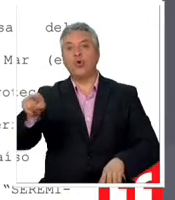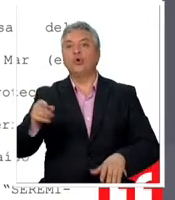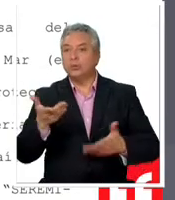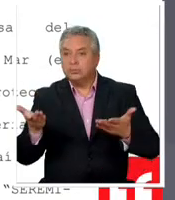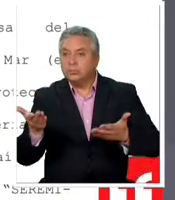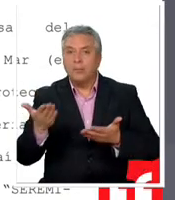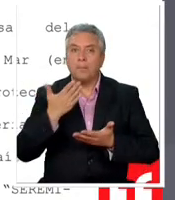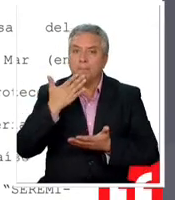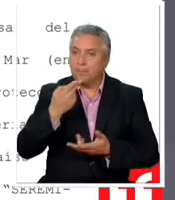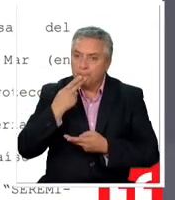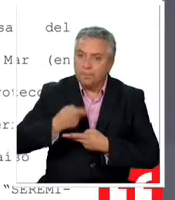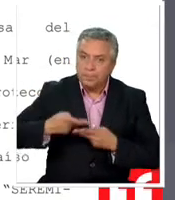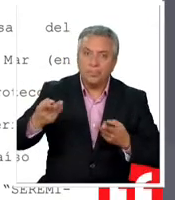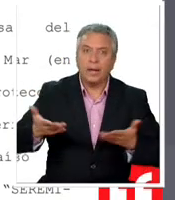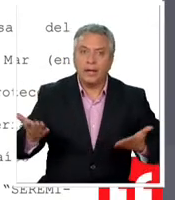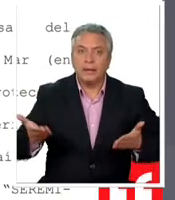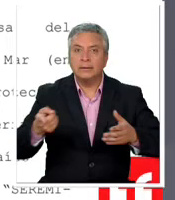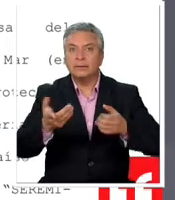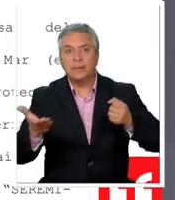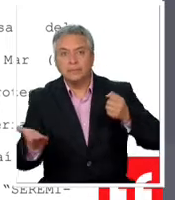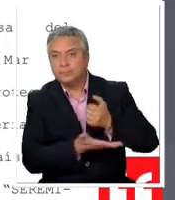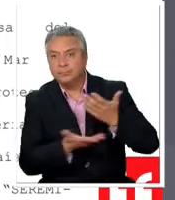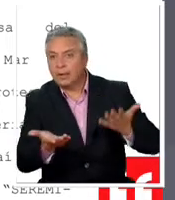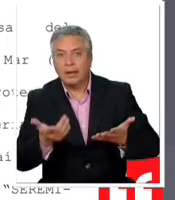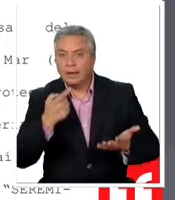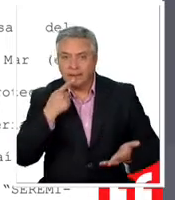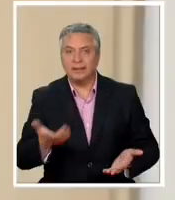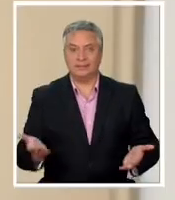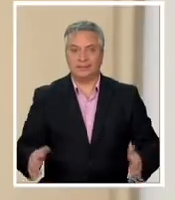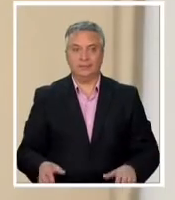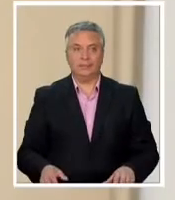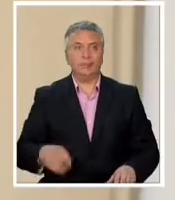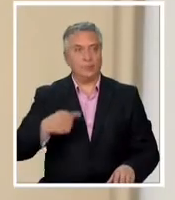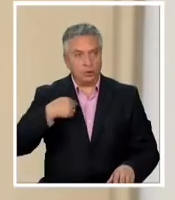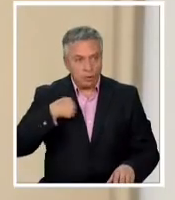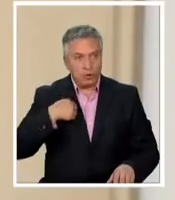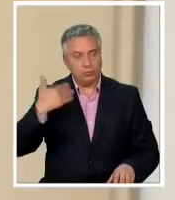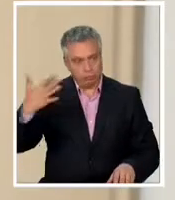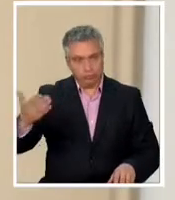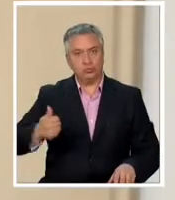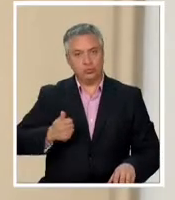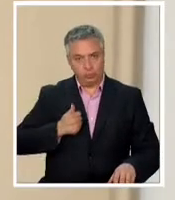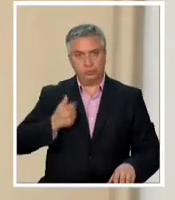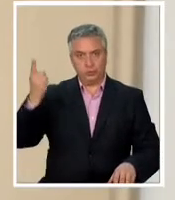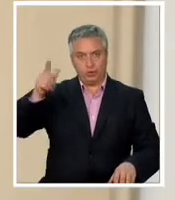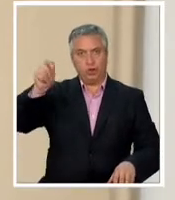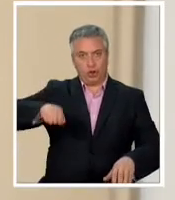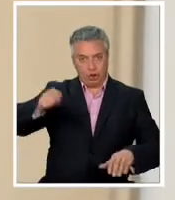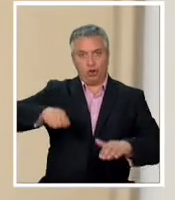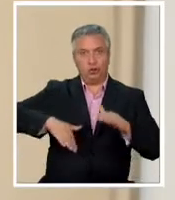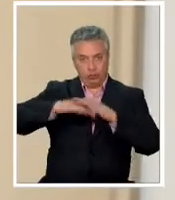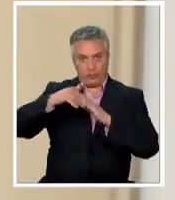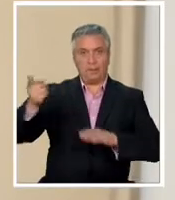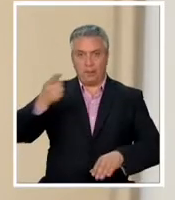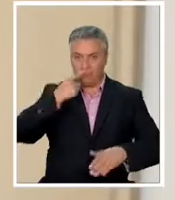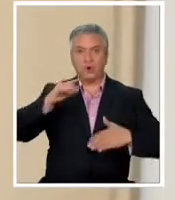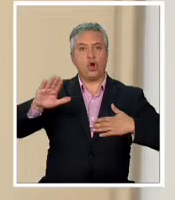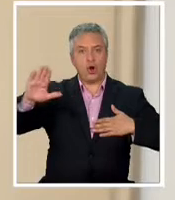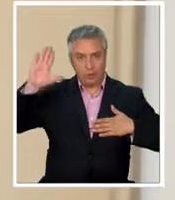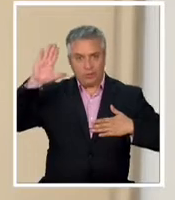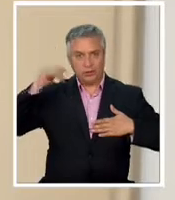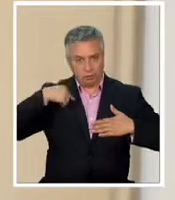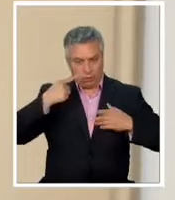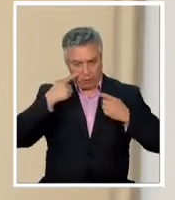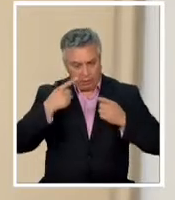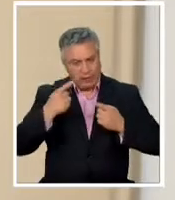pronunciamiento respecto de la demolición de las obras cumpliremos con la instrucción dada por la corte suprema nuestro compromiso es poner